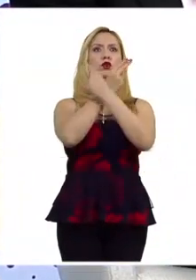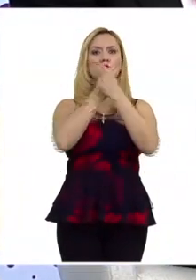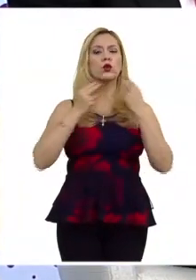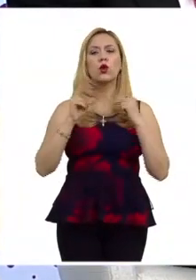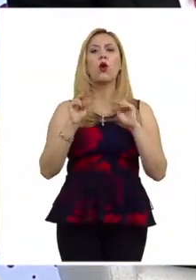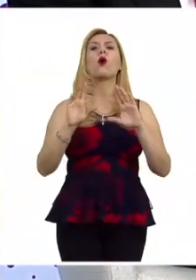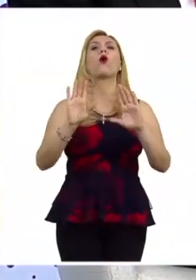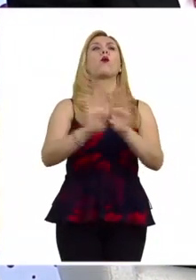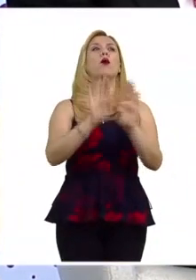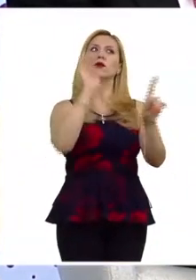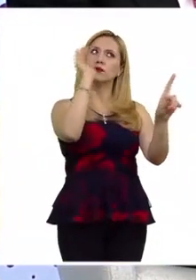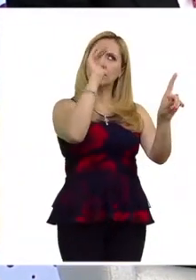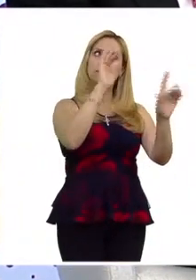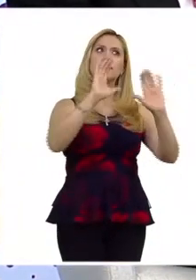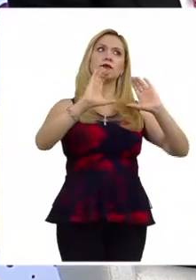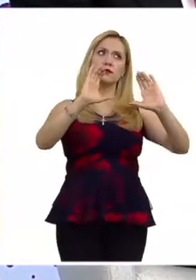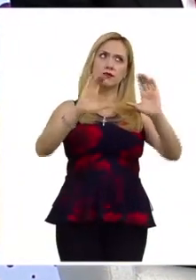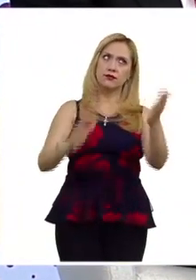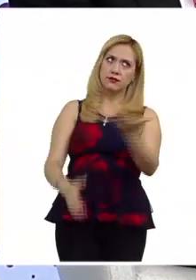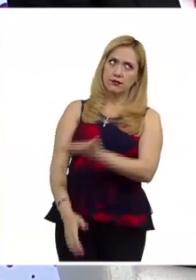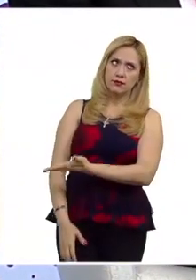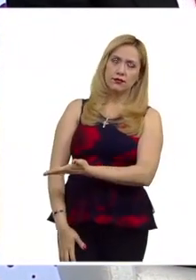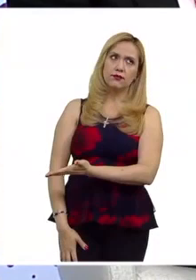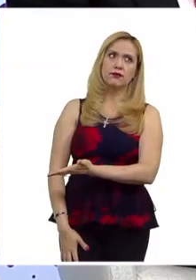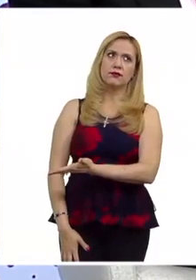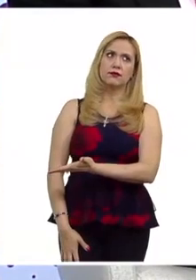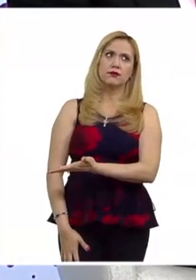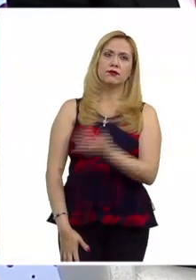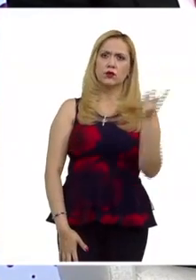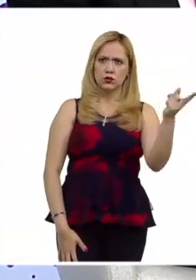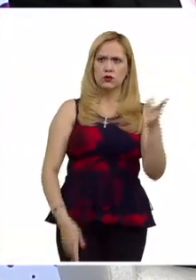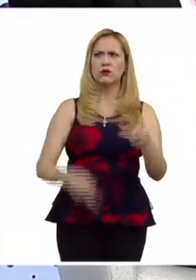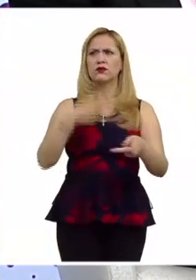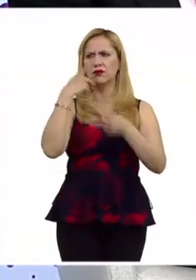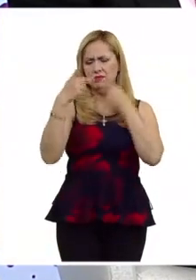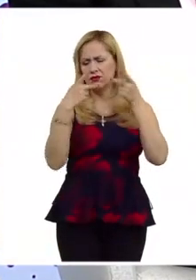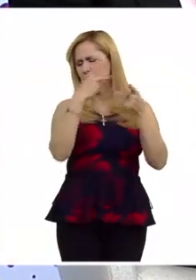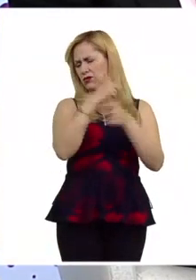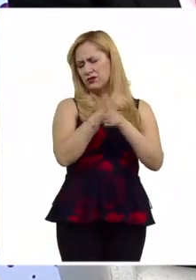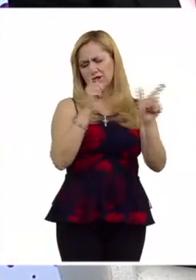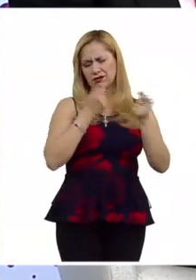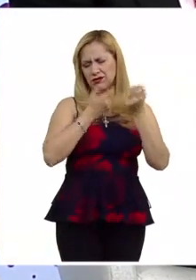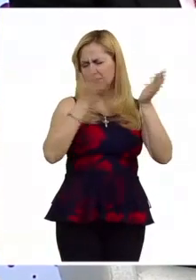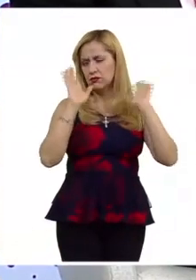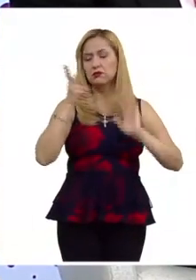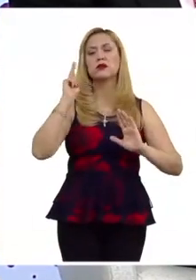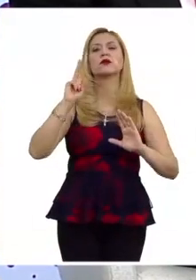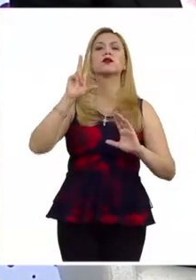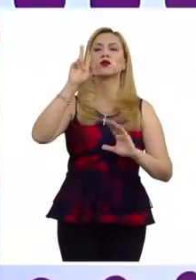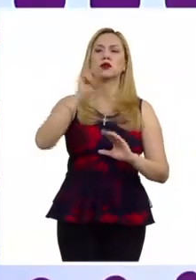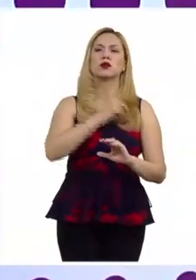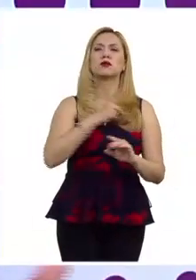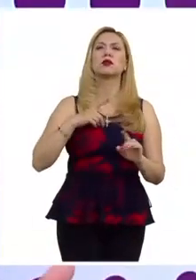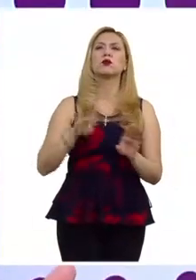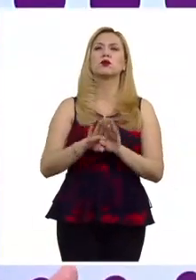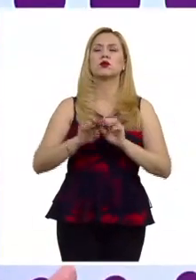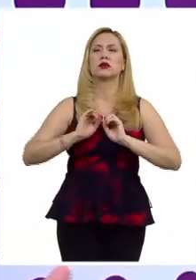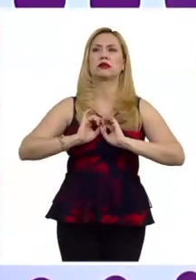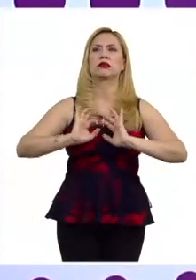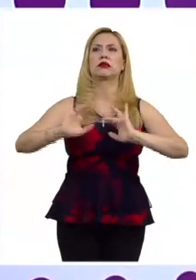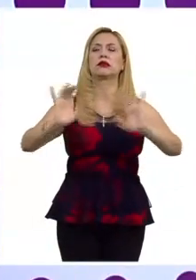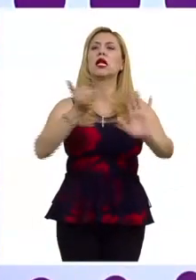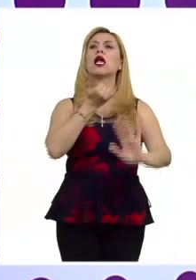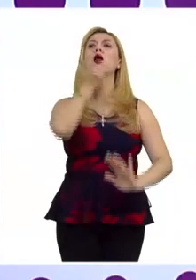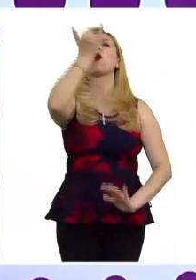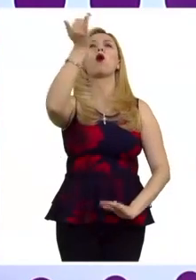vez pensar que hay una posibilidad de contrarrestémoslo con más discurso, con más libertad de expresión, ¿no? Y tal vez la otra es sancionando, ¿no?